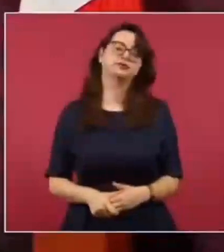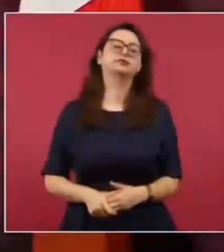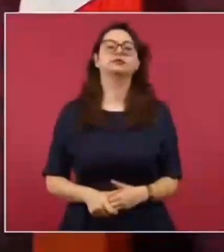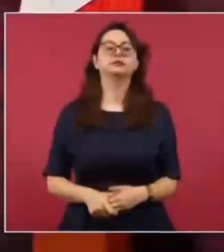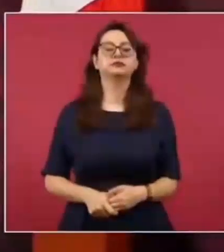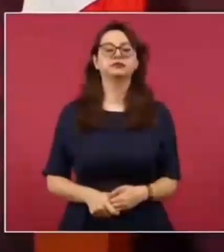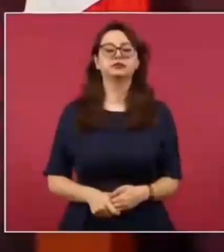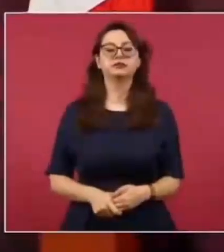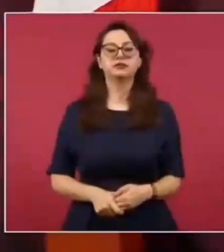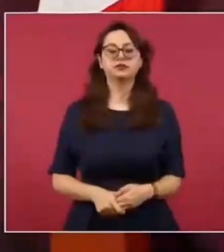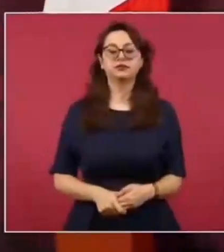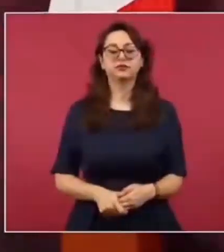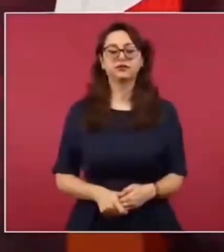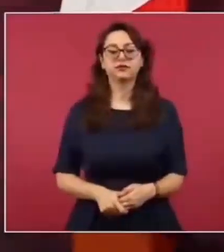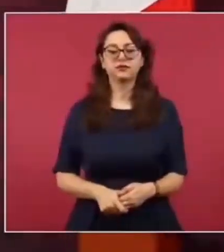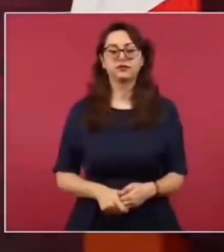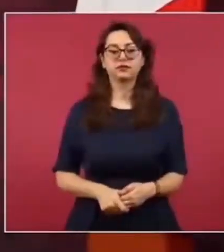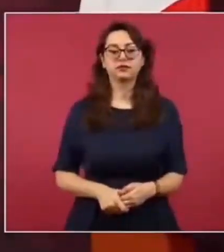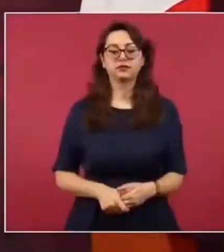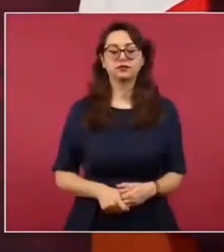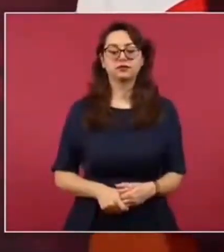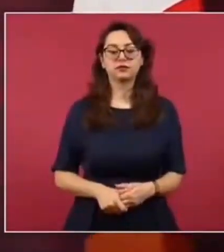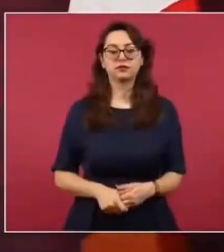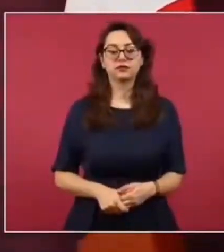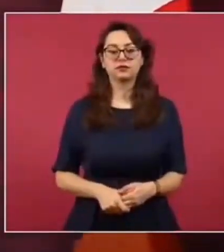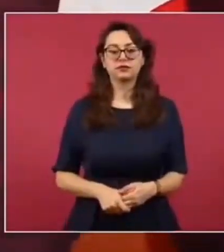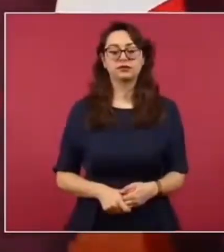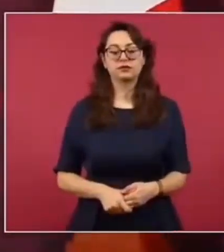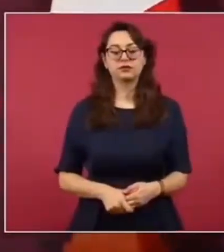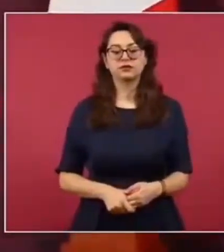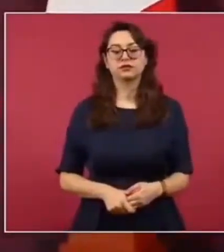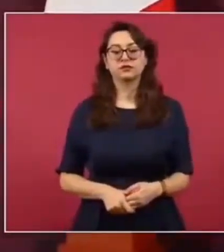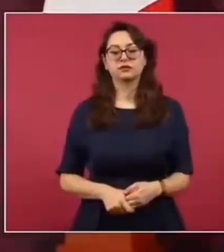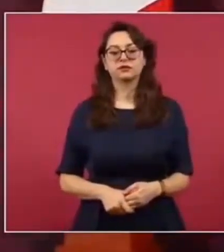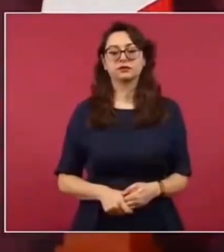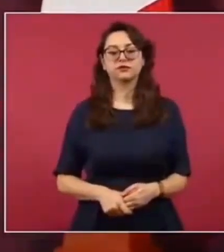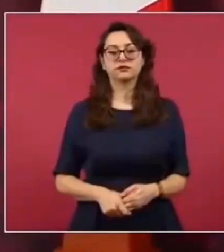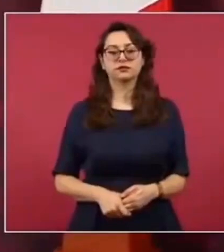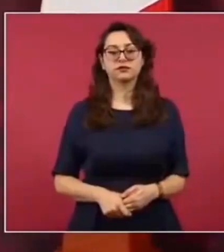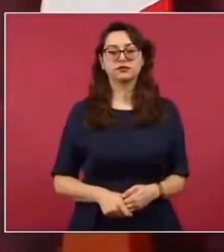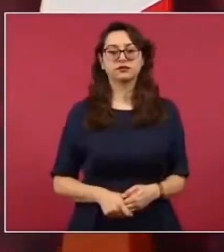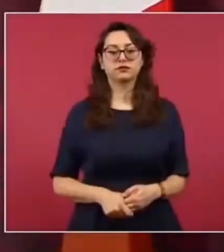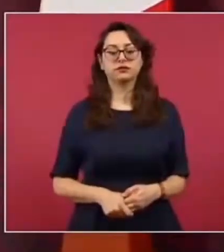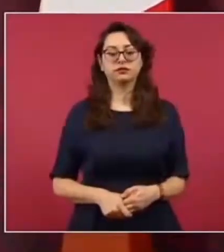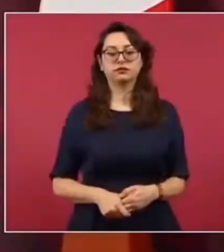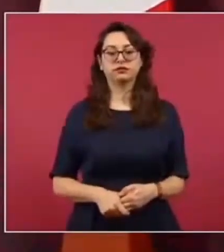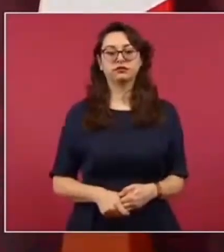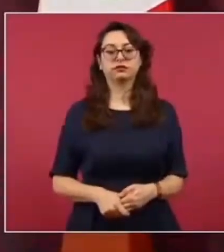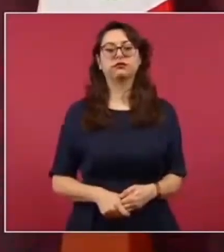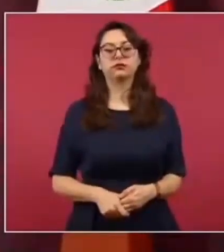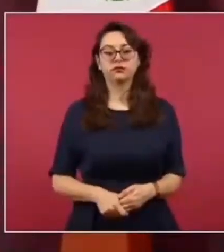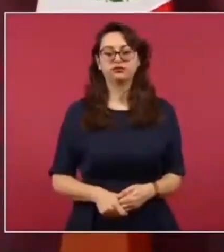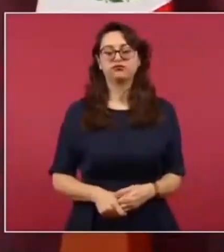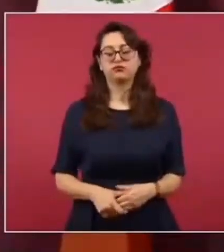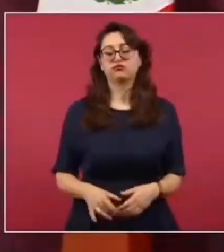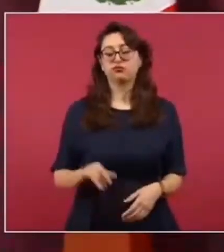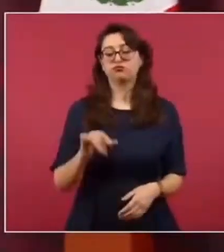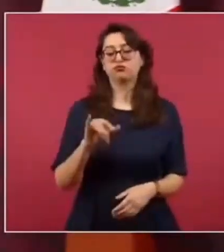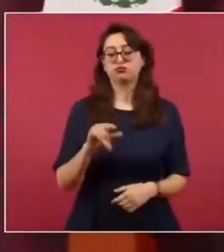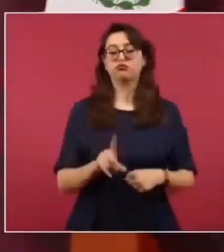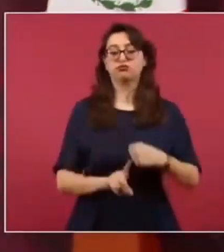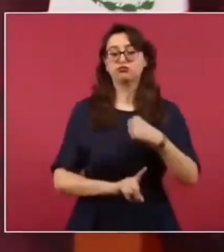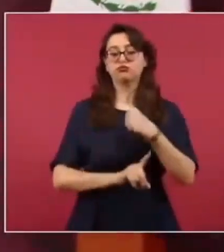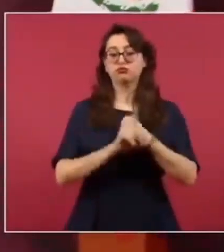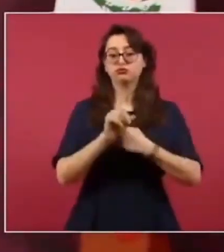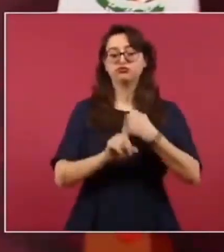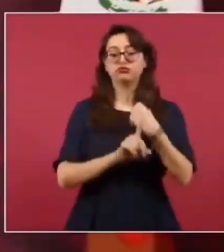Sí, sí, tiene sus causas en que pues la gente se ve